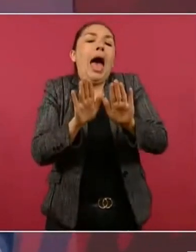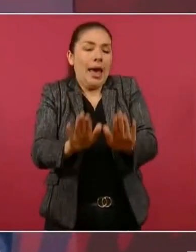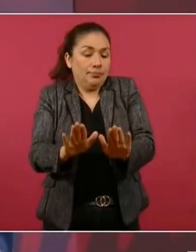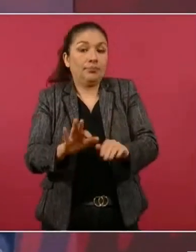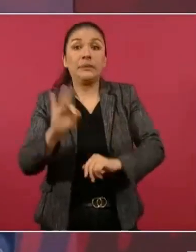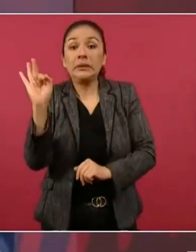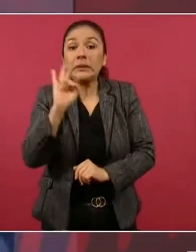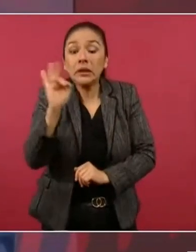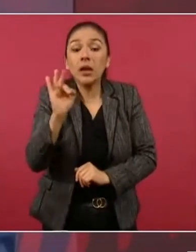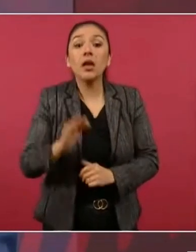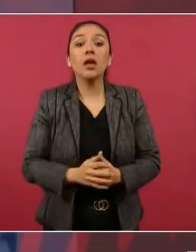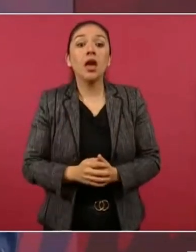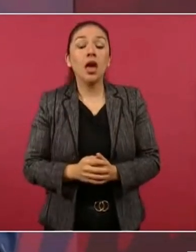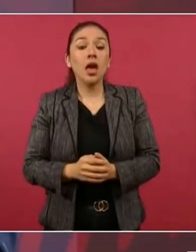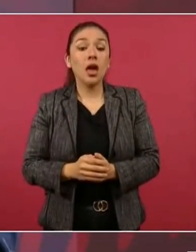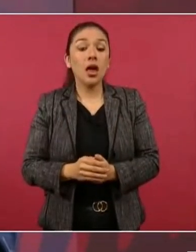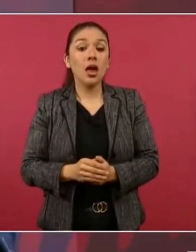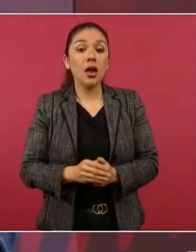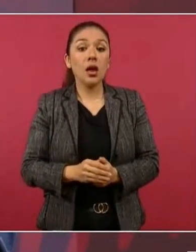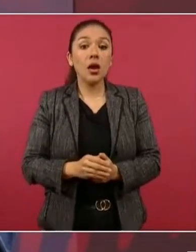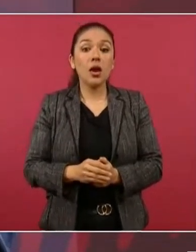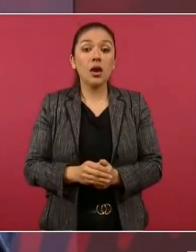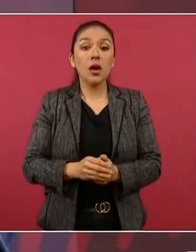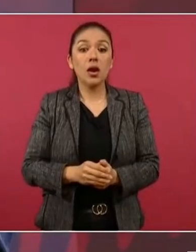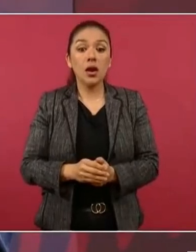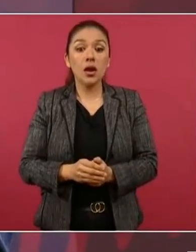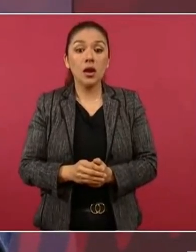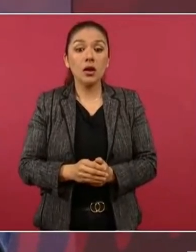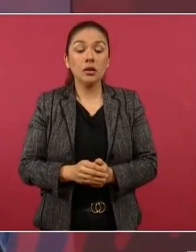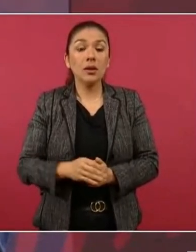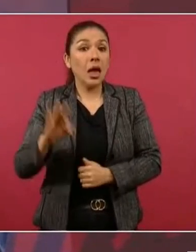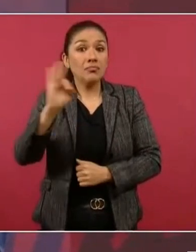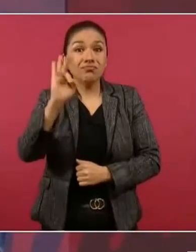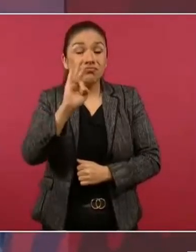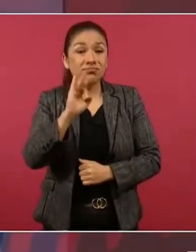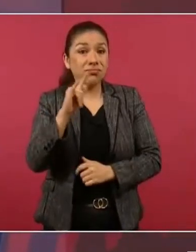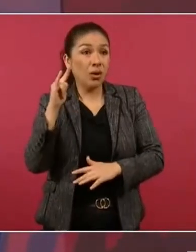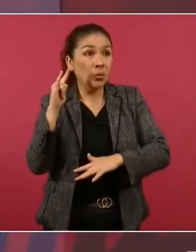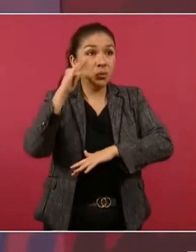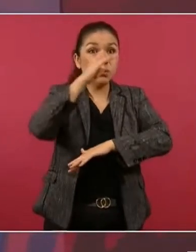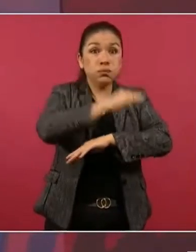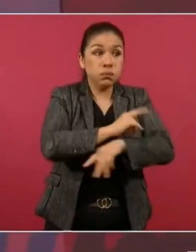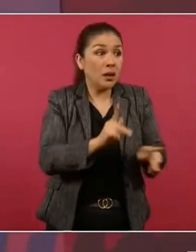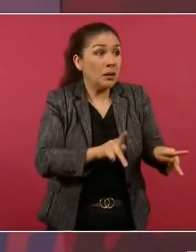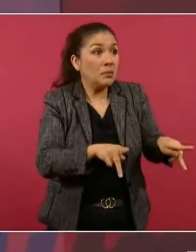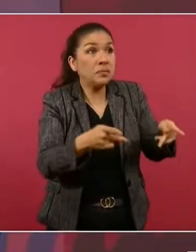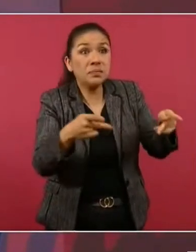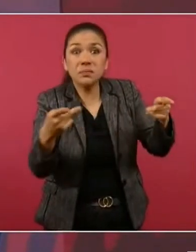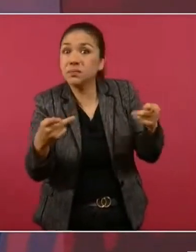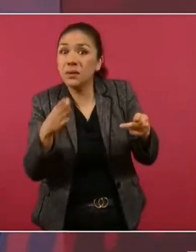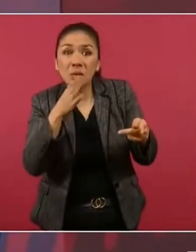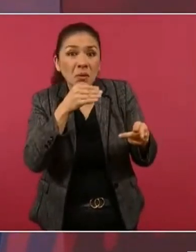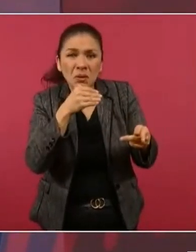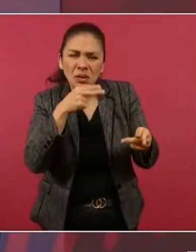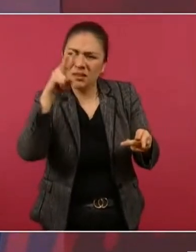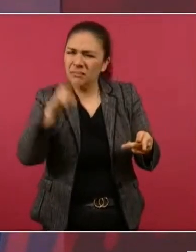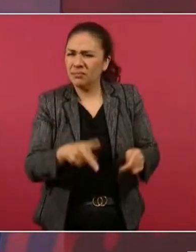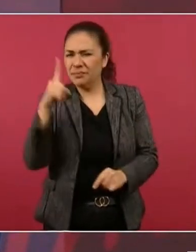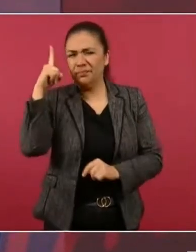si no se puede vender, que ha sido muy difícil.